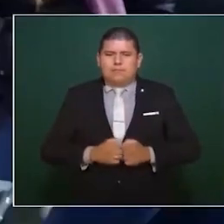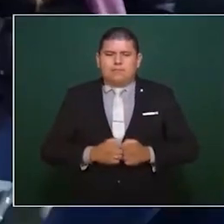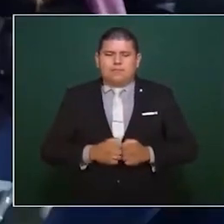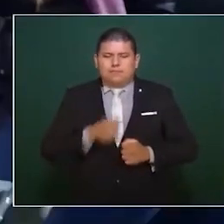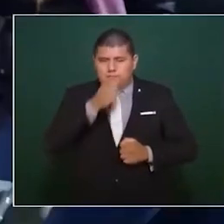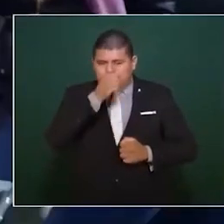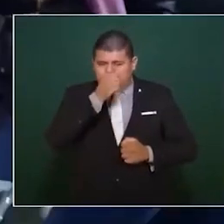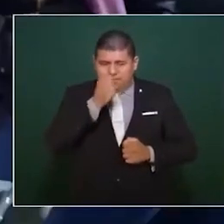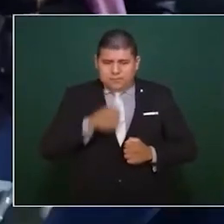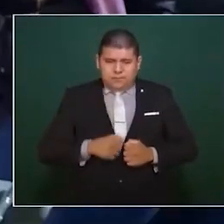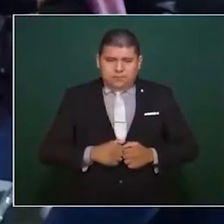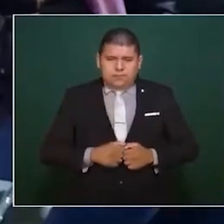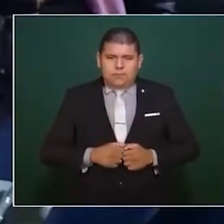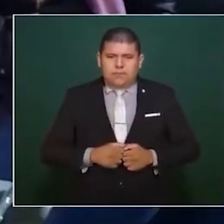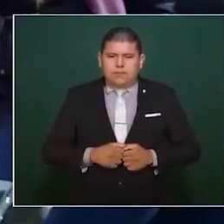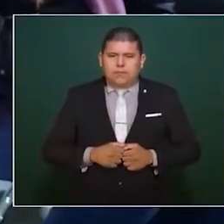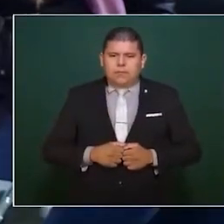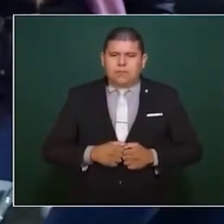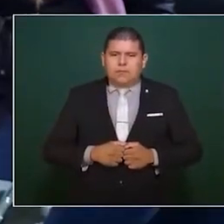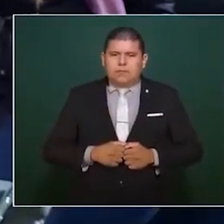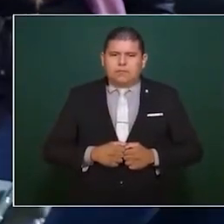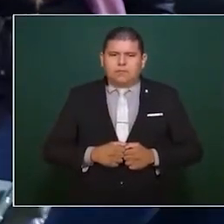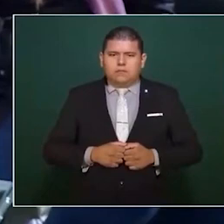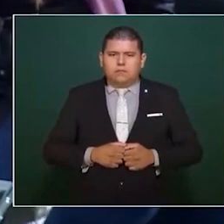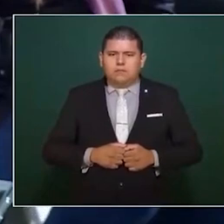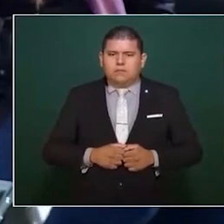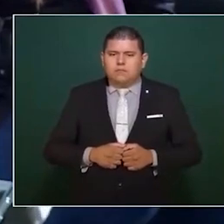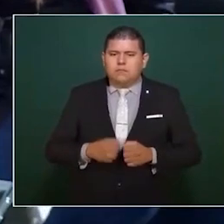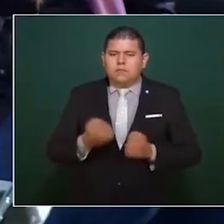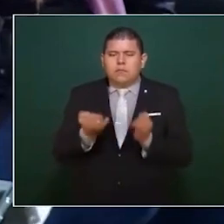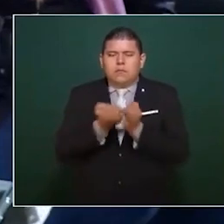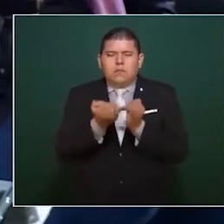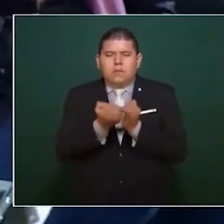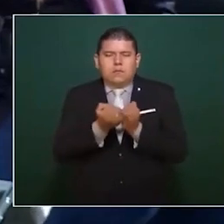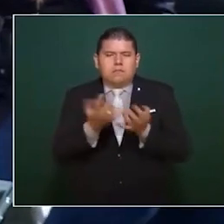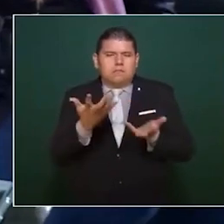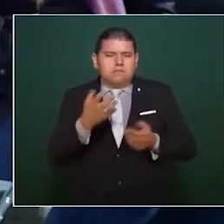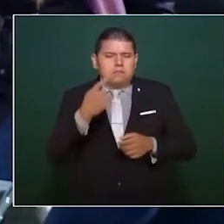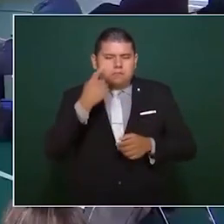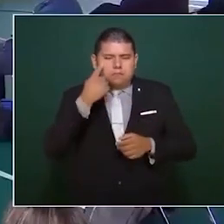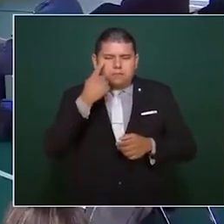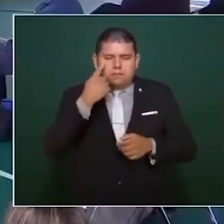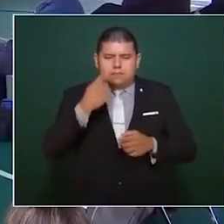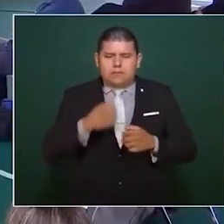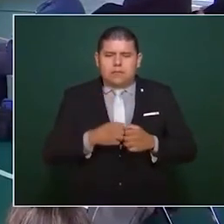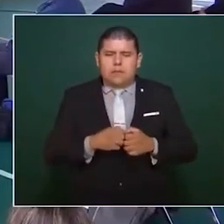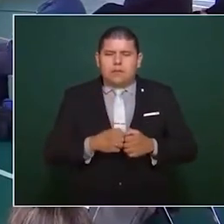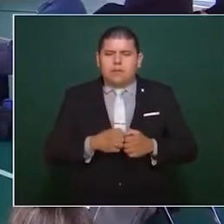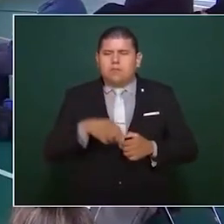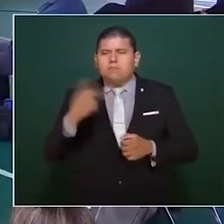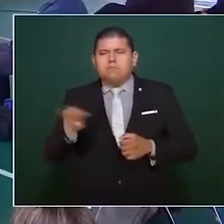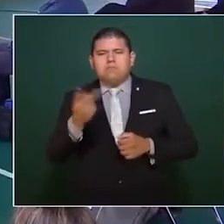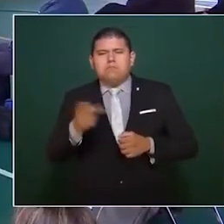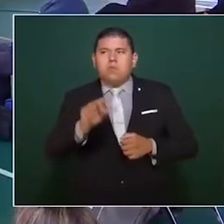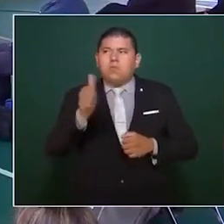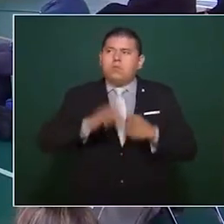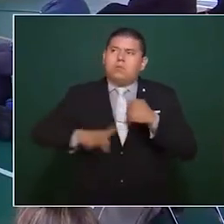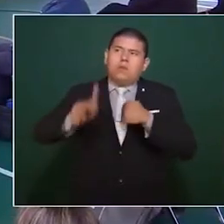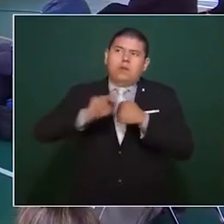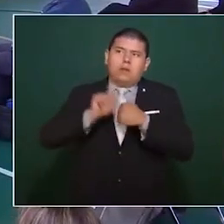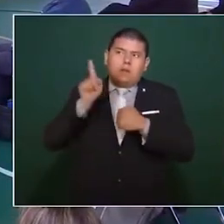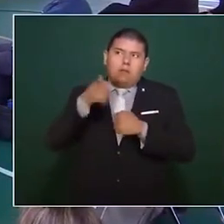y cualquier encuesta, ni todos, las encuestas extranjeras,